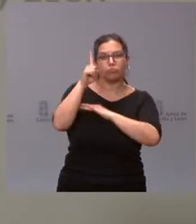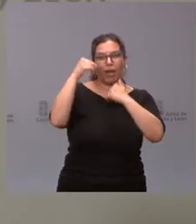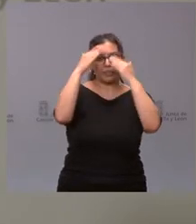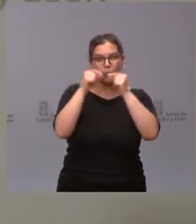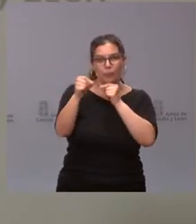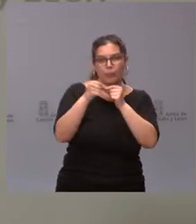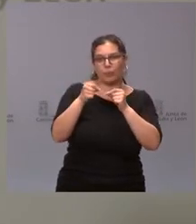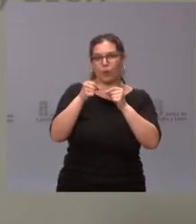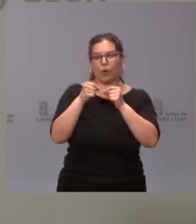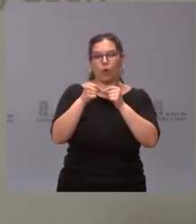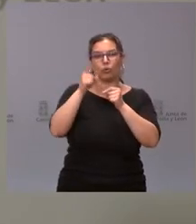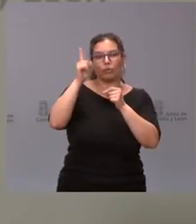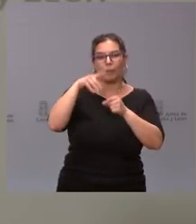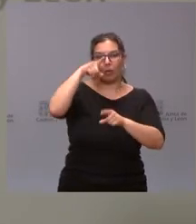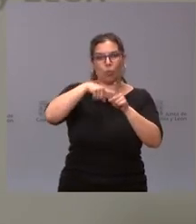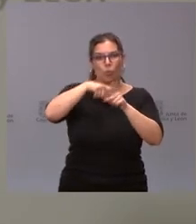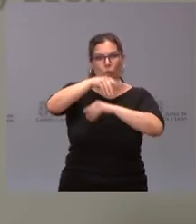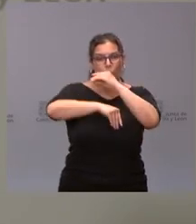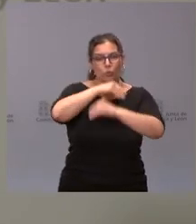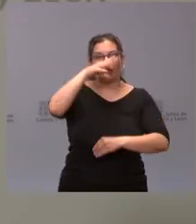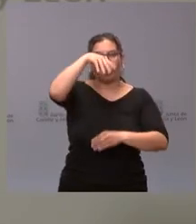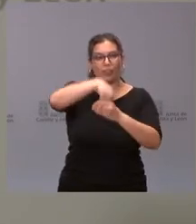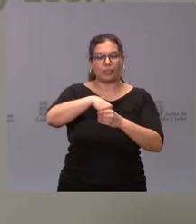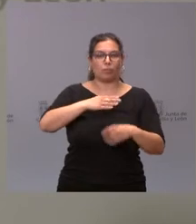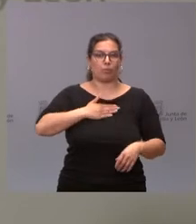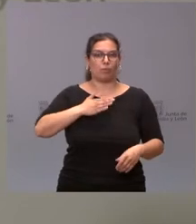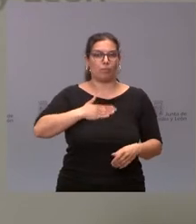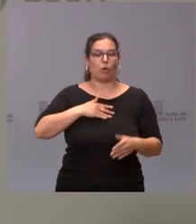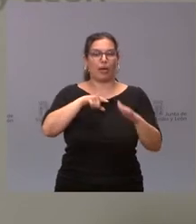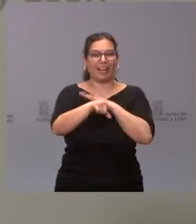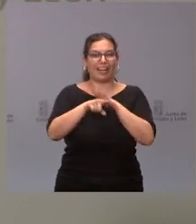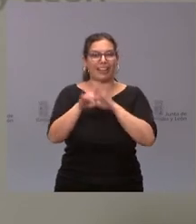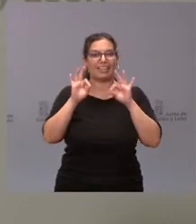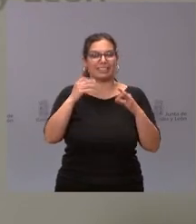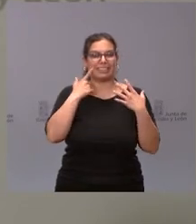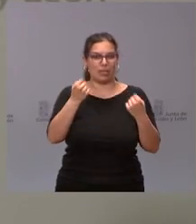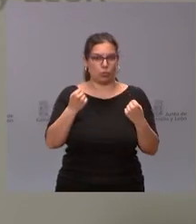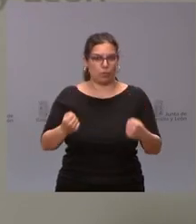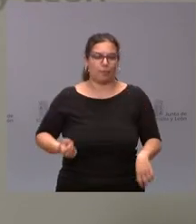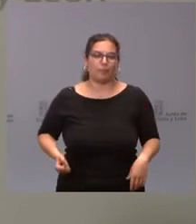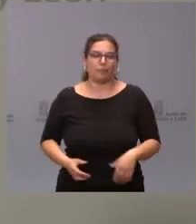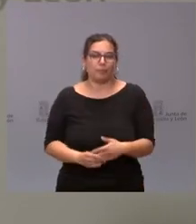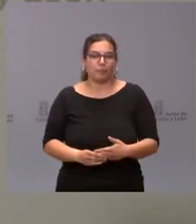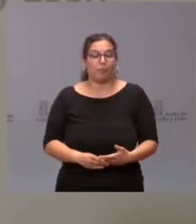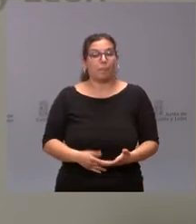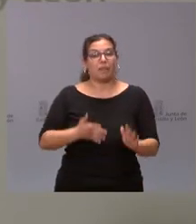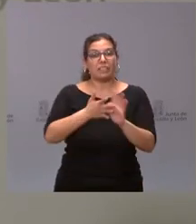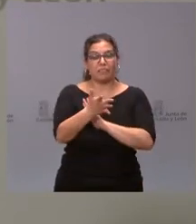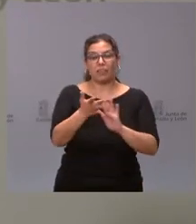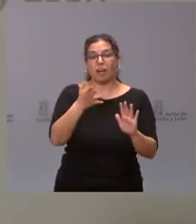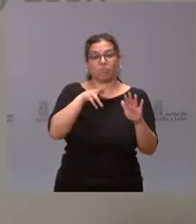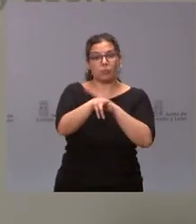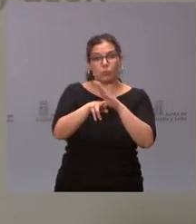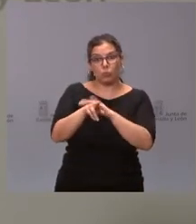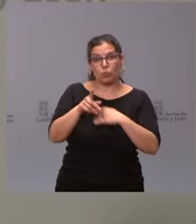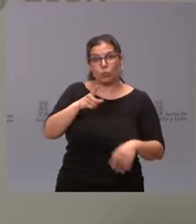también en las dependencias asistenciales de la propia gerencia sanitaria. Estamos hablando de unos recursos